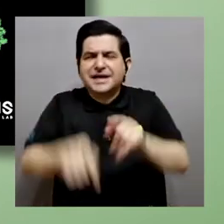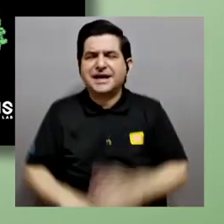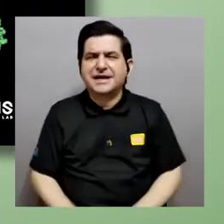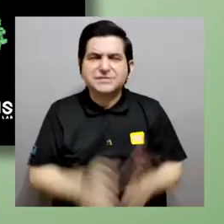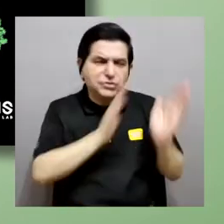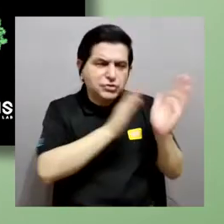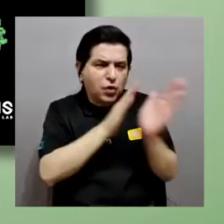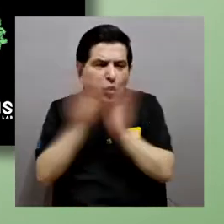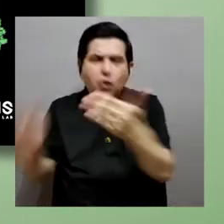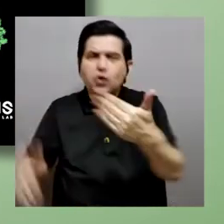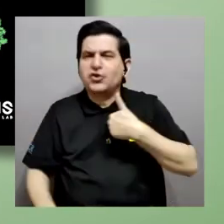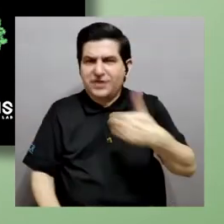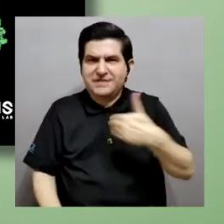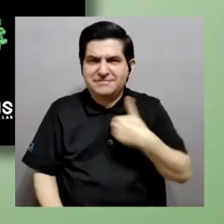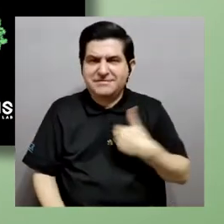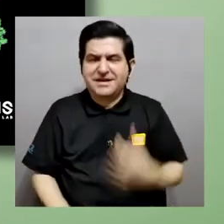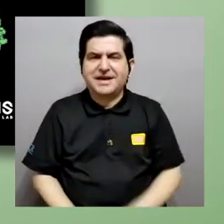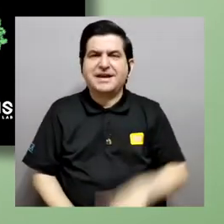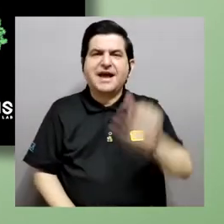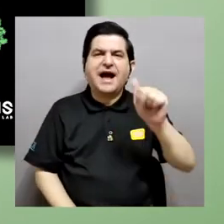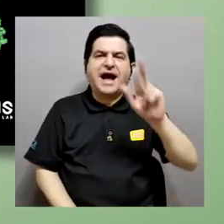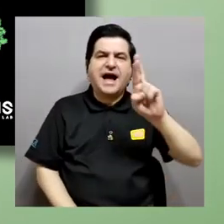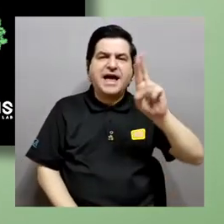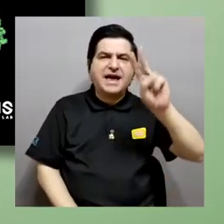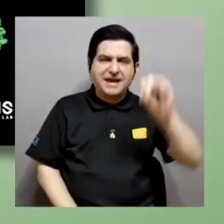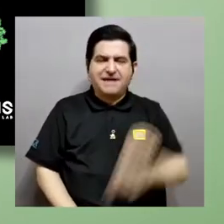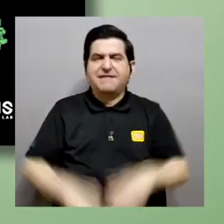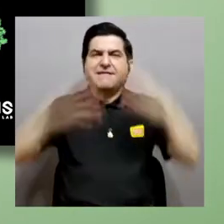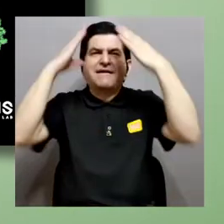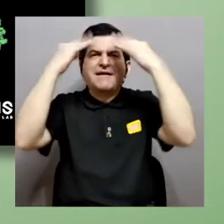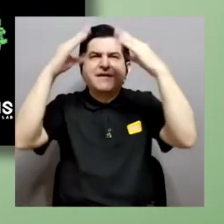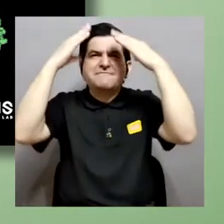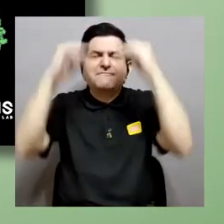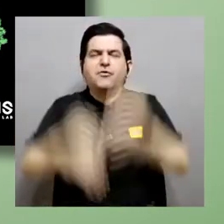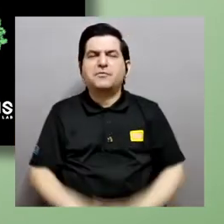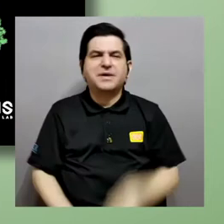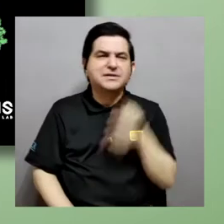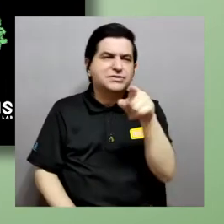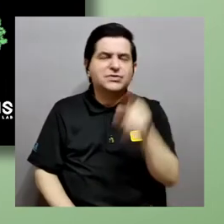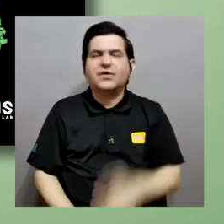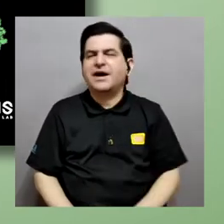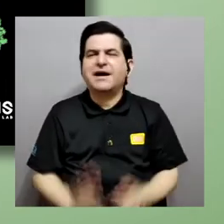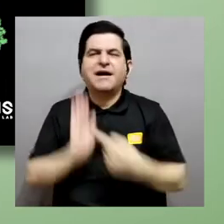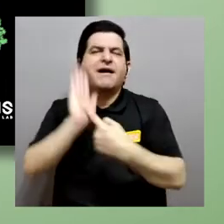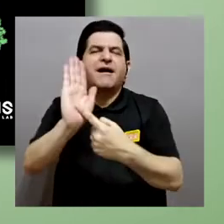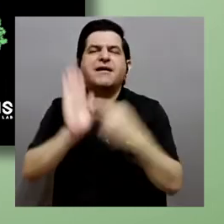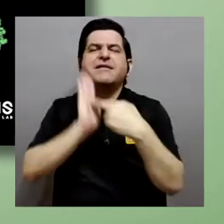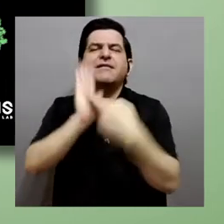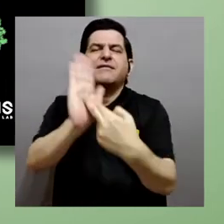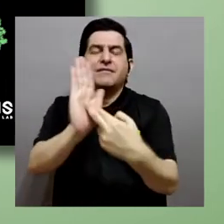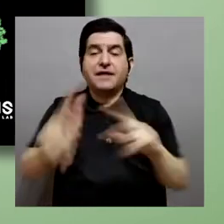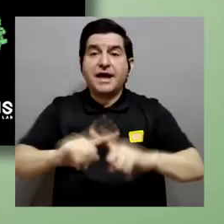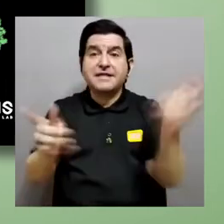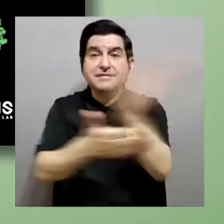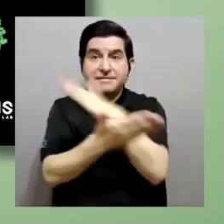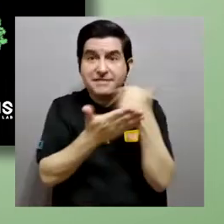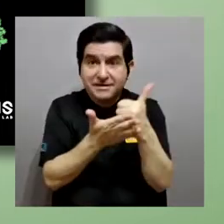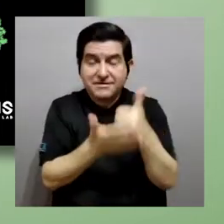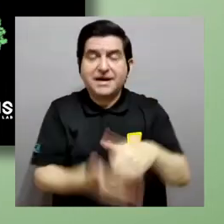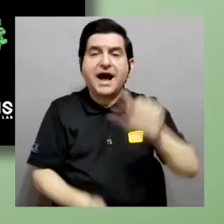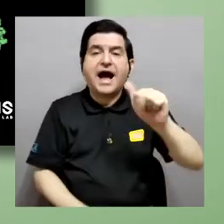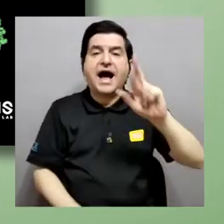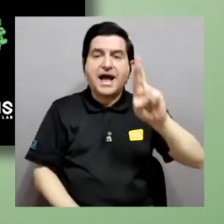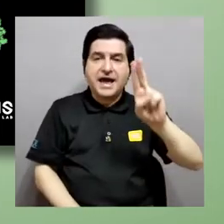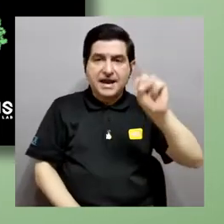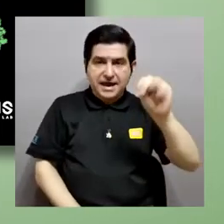digamos, este ARN? ¿Cuál es la información que codifica? ¿Qué es lo que está ahí representado? En varias partes de este ARN lo que tenemos son